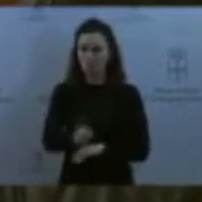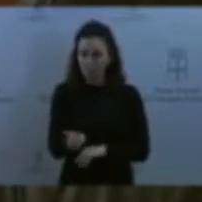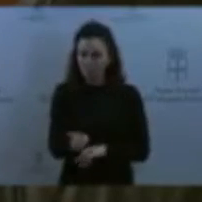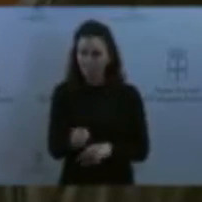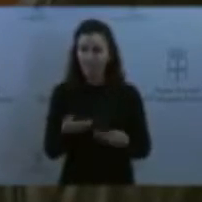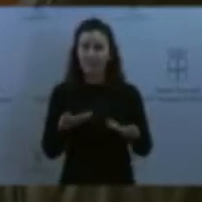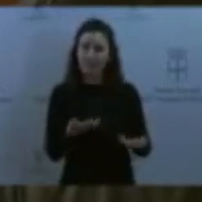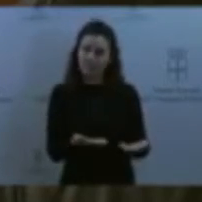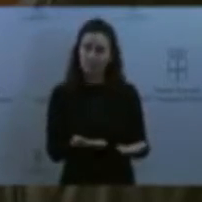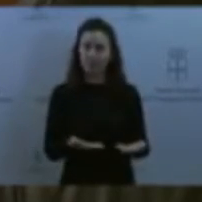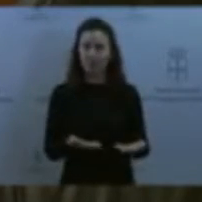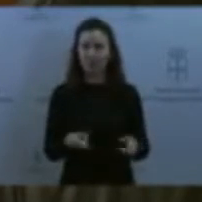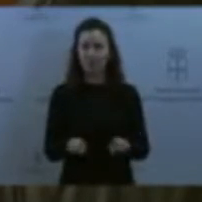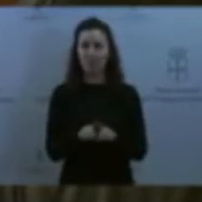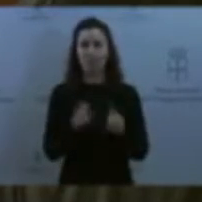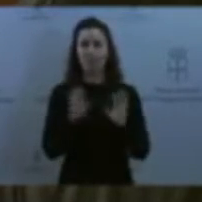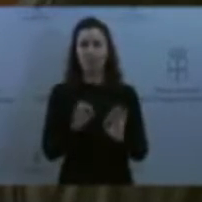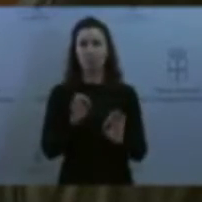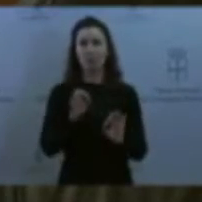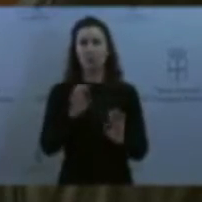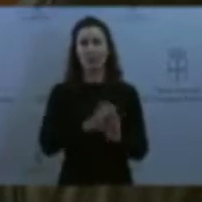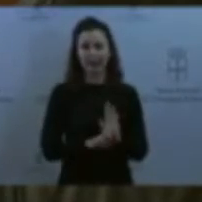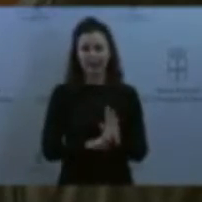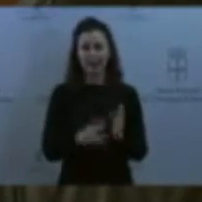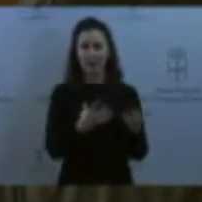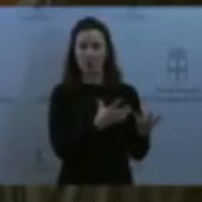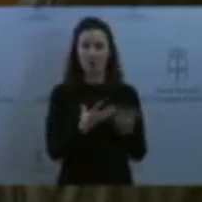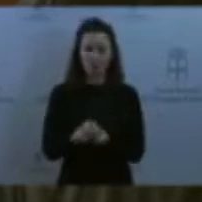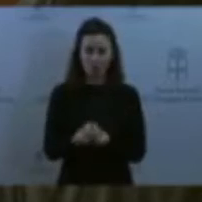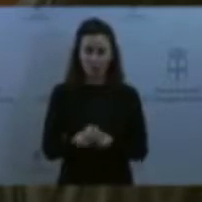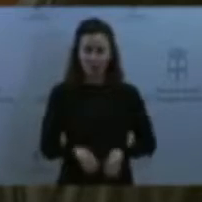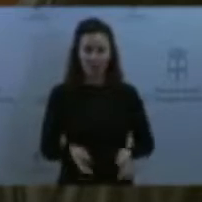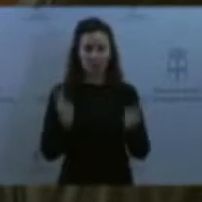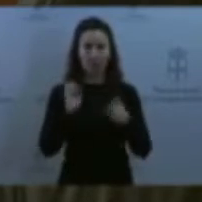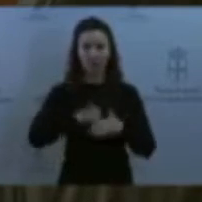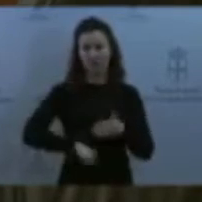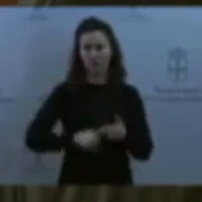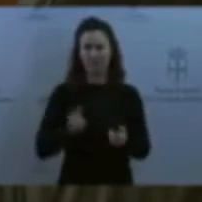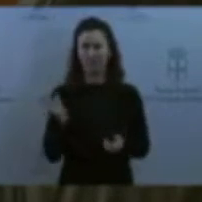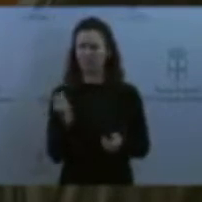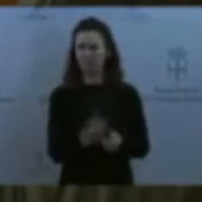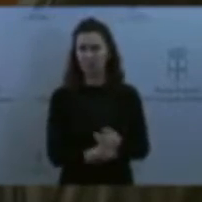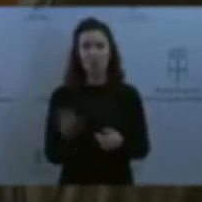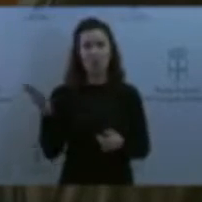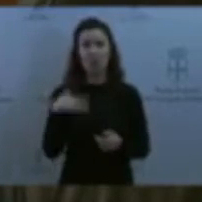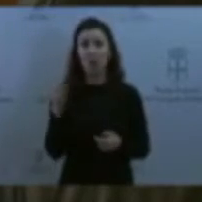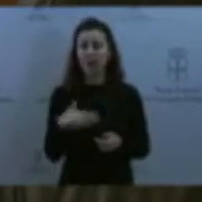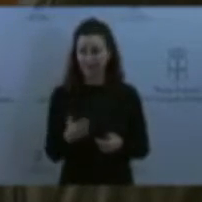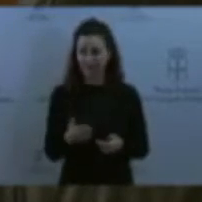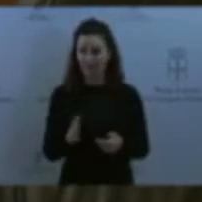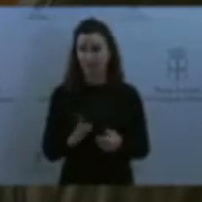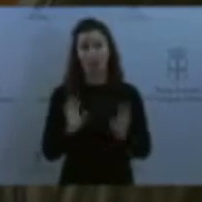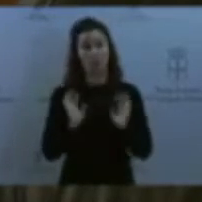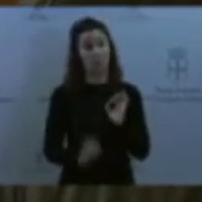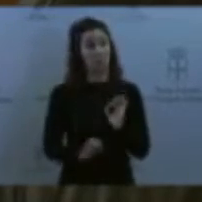una autorización. No hay tantos, señoría, afortunadamente, no hay tantos, hay menos, incluso llevados a cabo